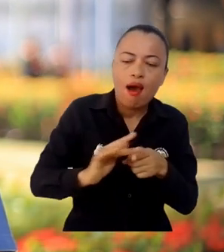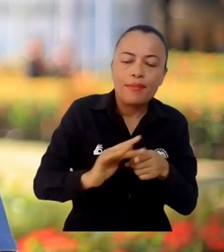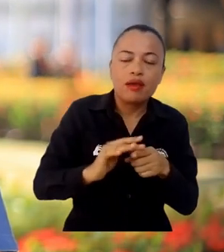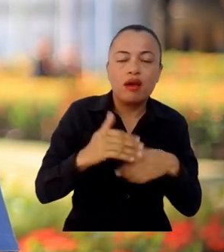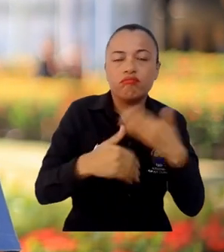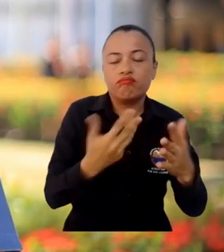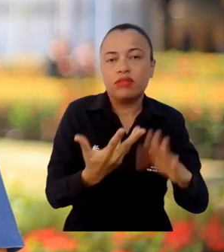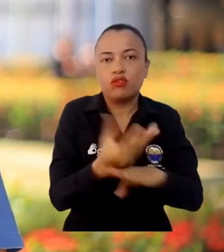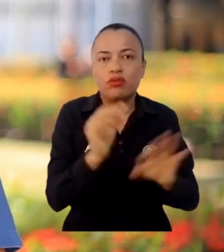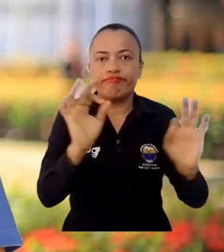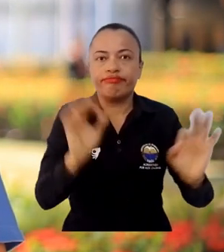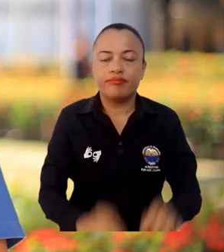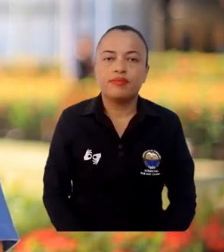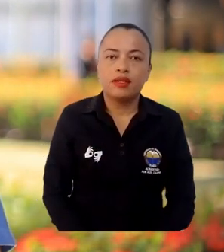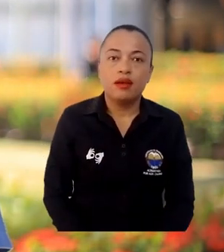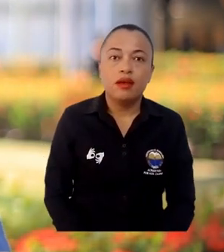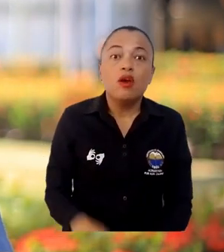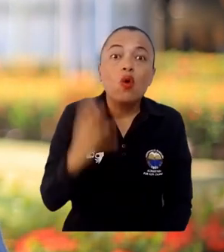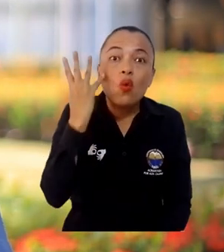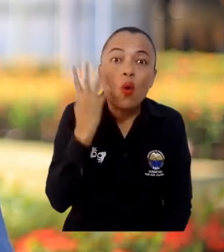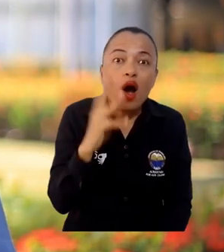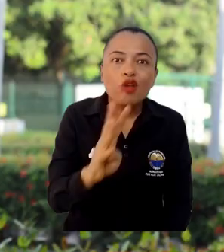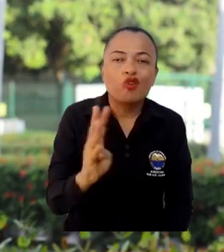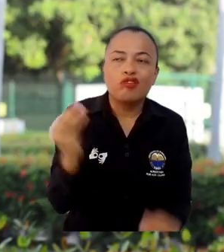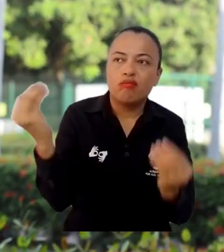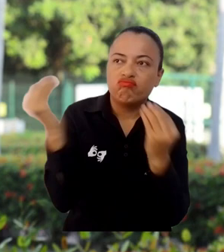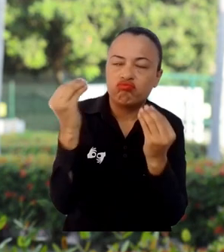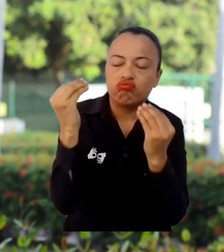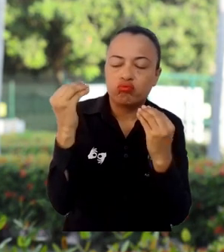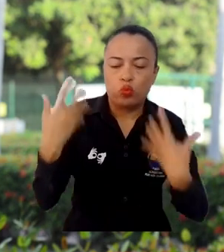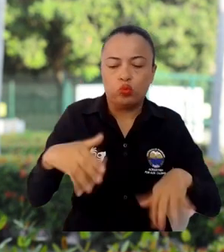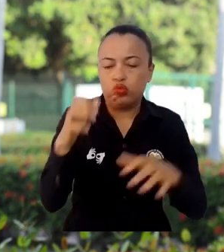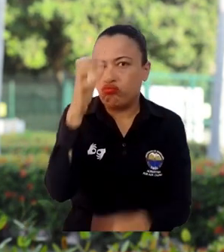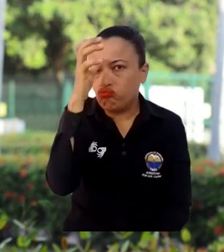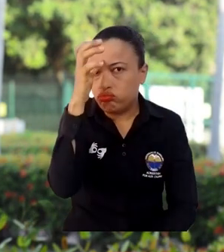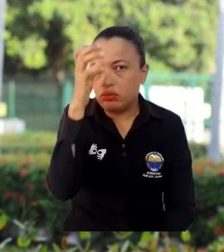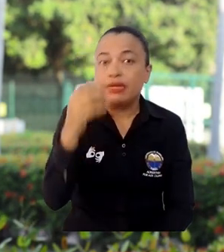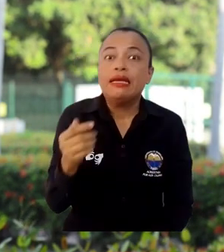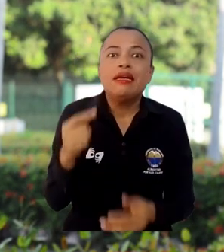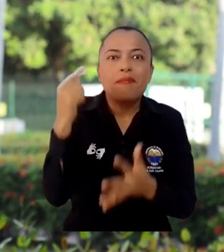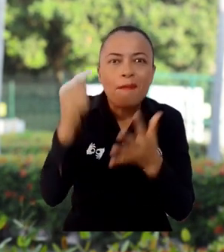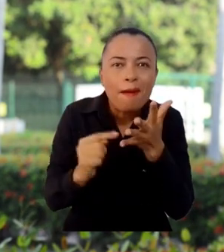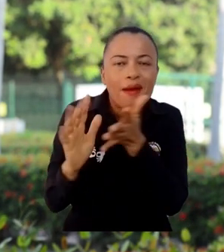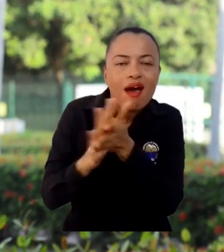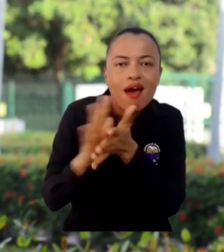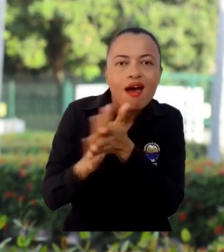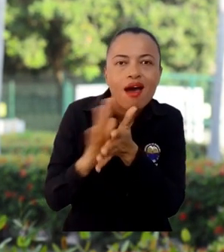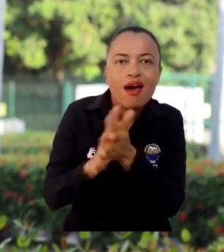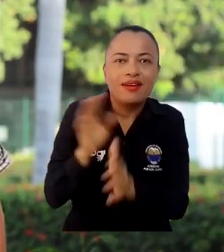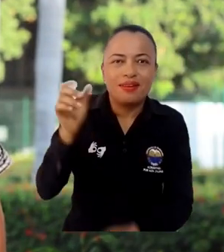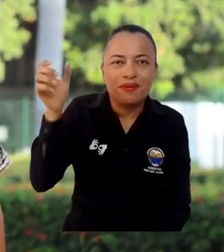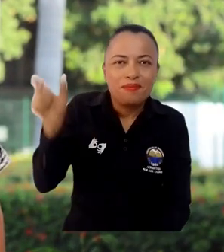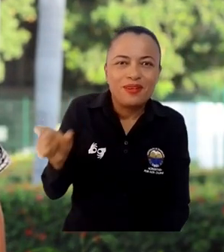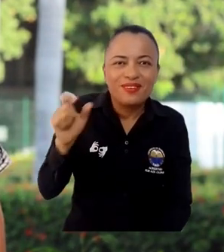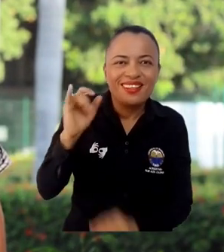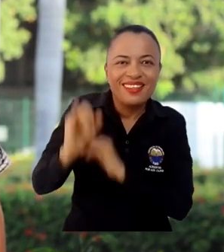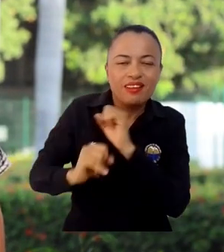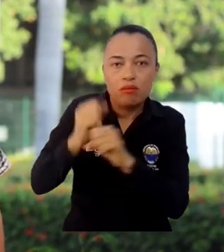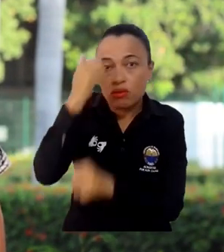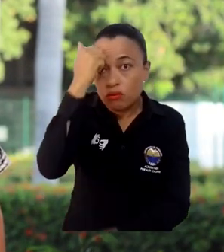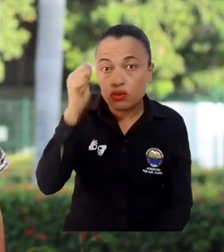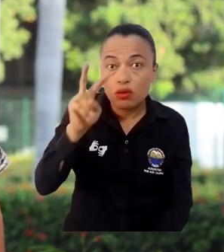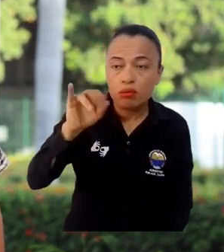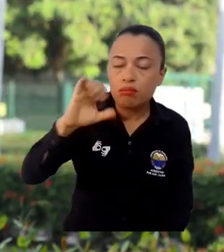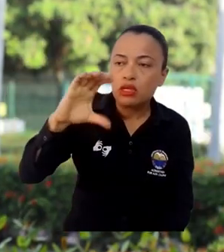implementación de esos procesos nos lleven a mejores resultados. Fueron cuatro días muy enriquecedores, muy llenos de conocimiento. Toda la información que